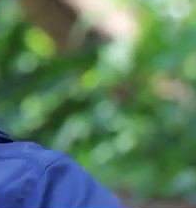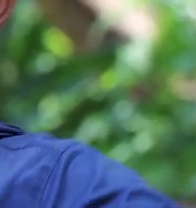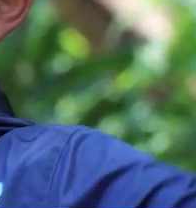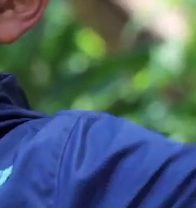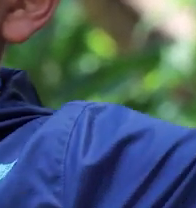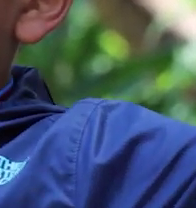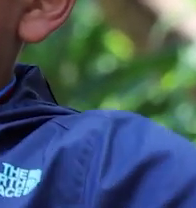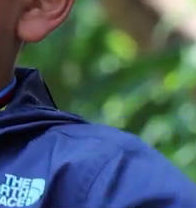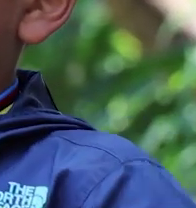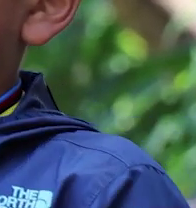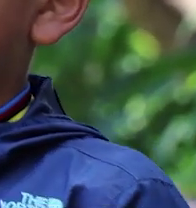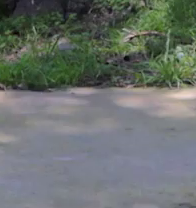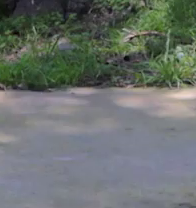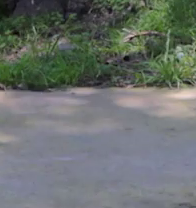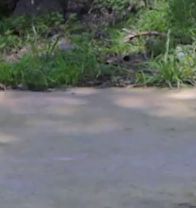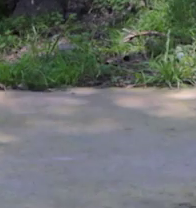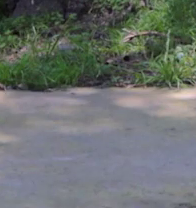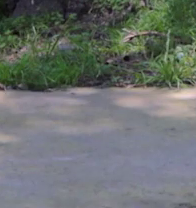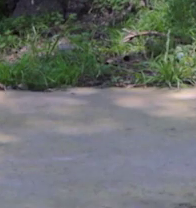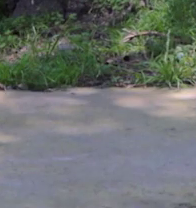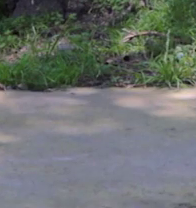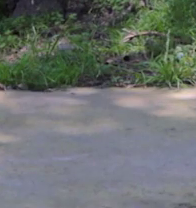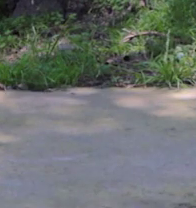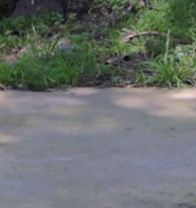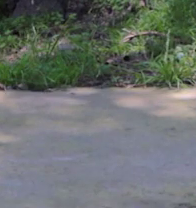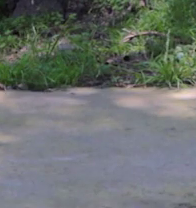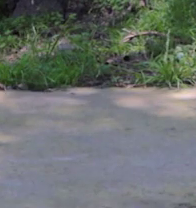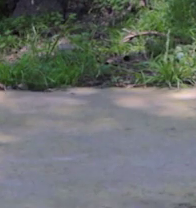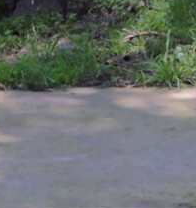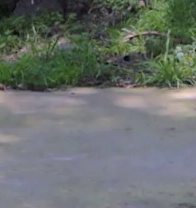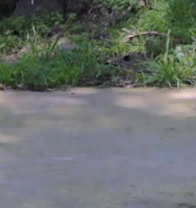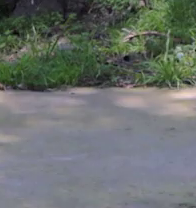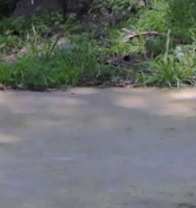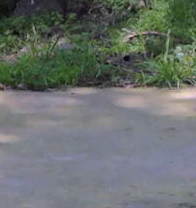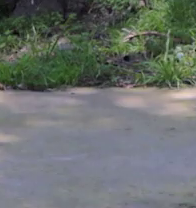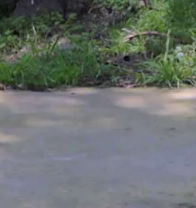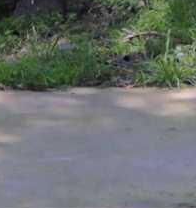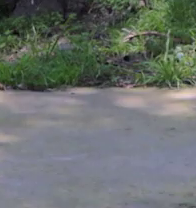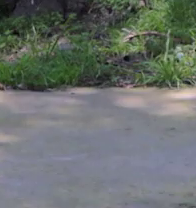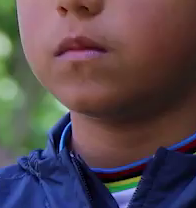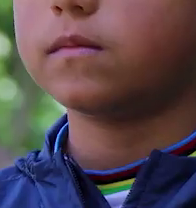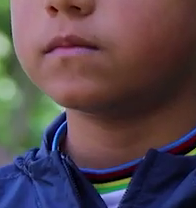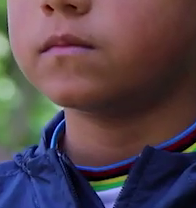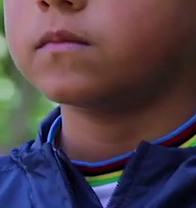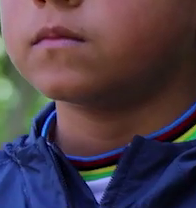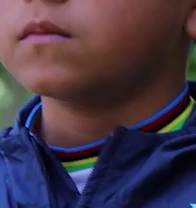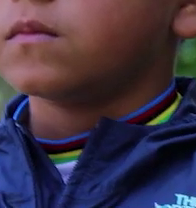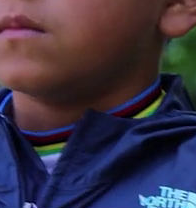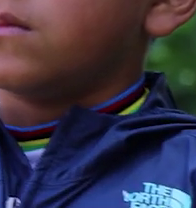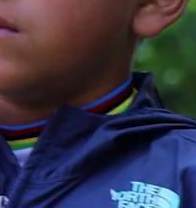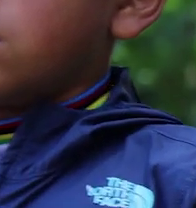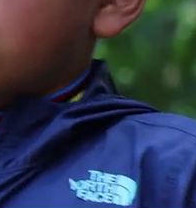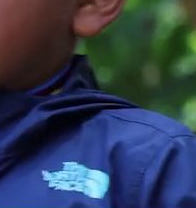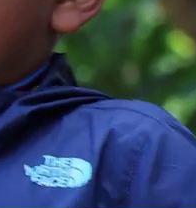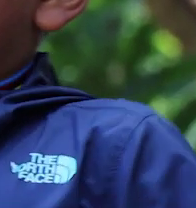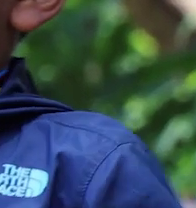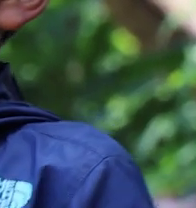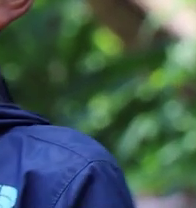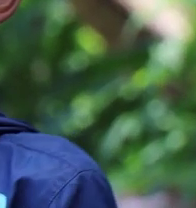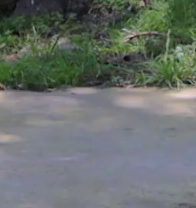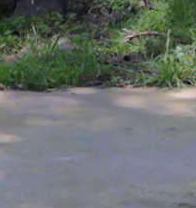abajo. Muy bien, otra más. Una vez más. Bien, descansamos, relajamos.